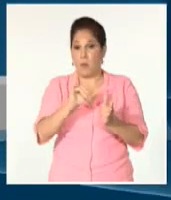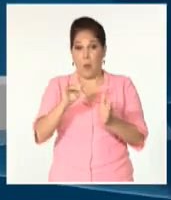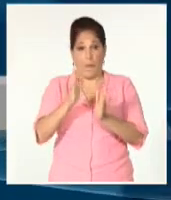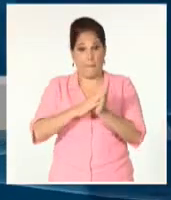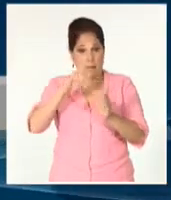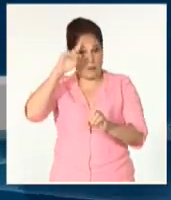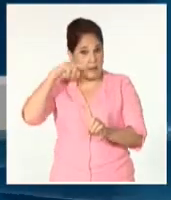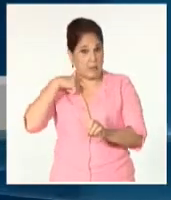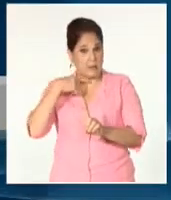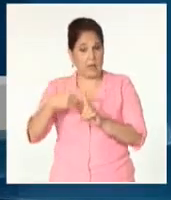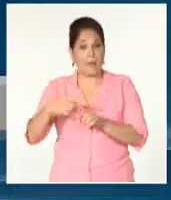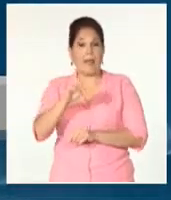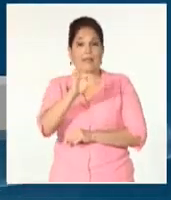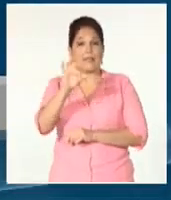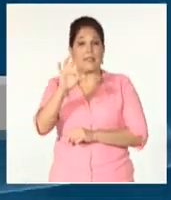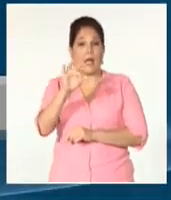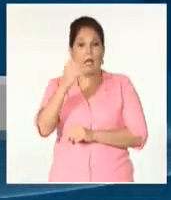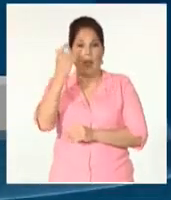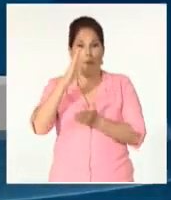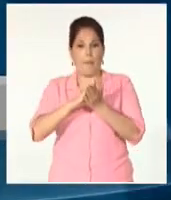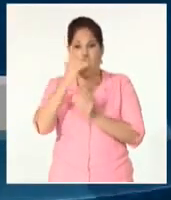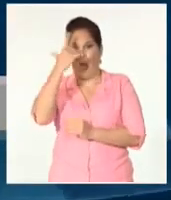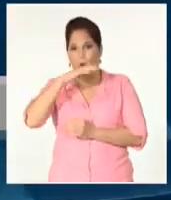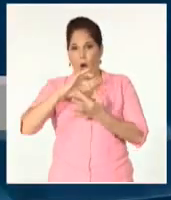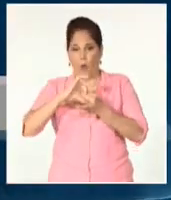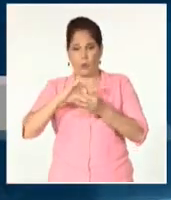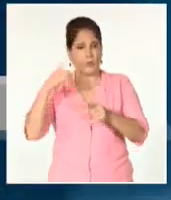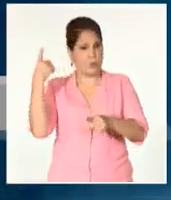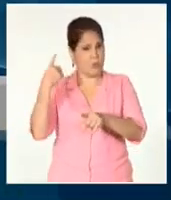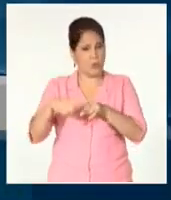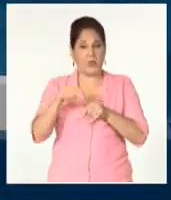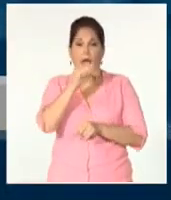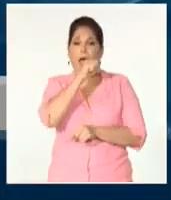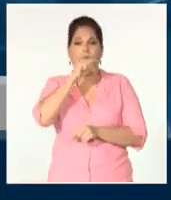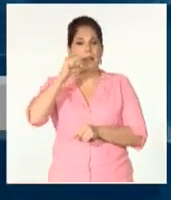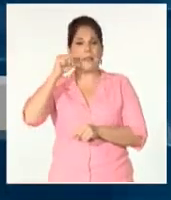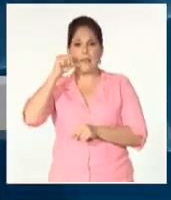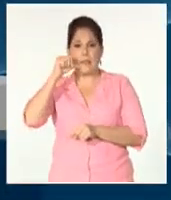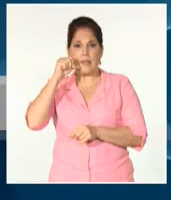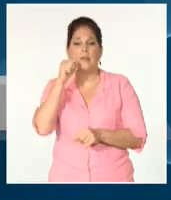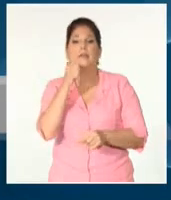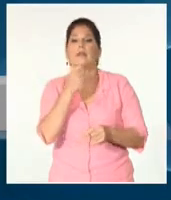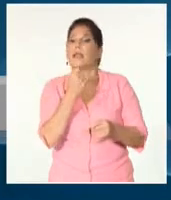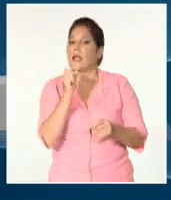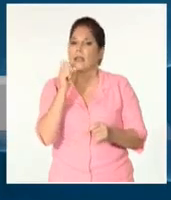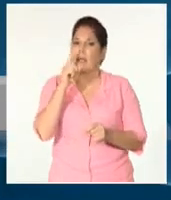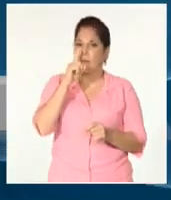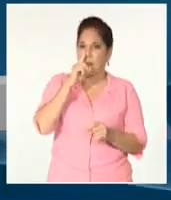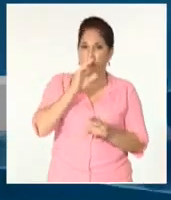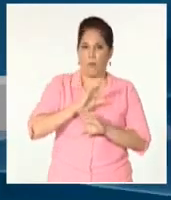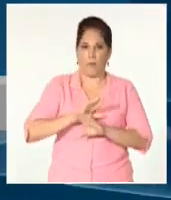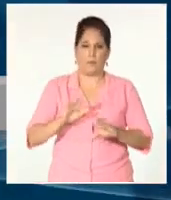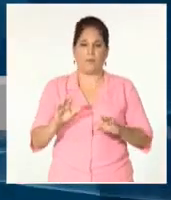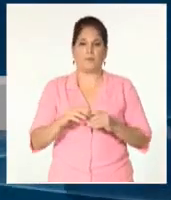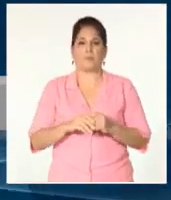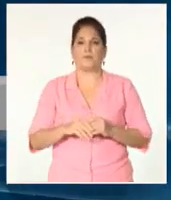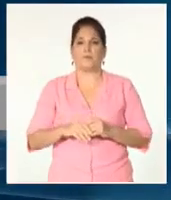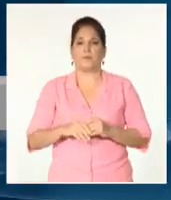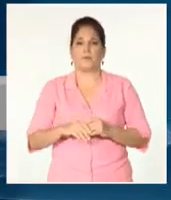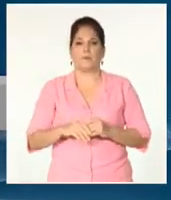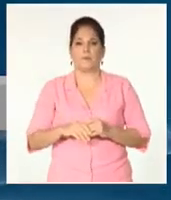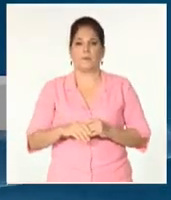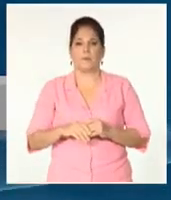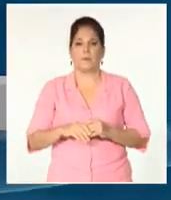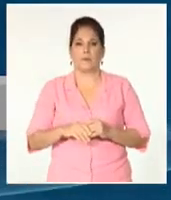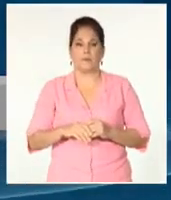incluso a la sal de agosto, el completamiento del aceite que ya concluyó un grupo de territorio y otros productos.